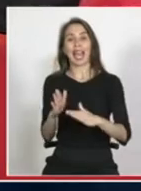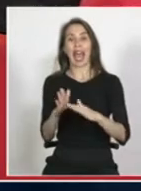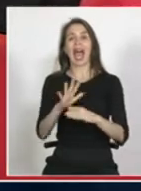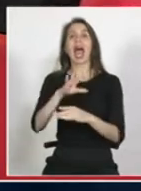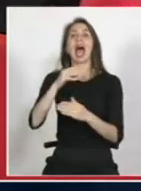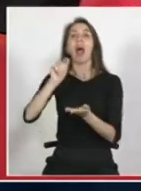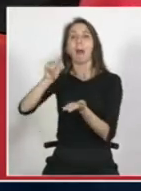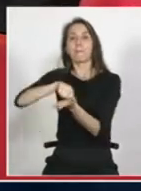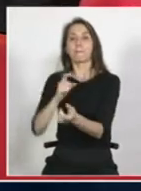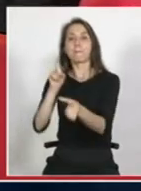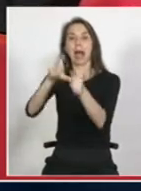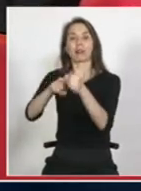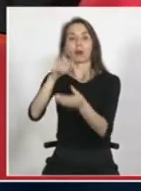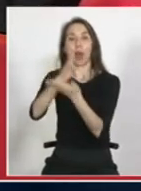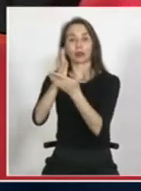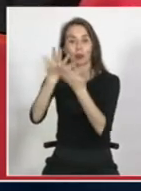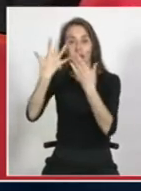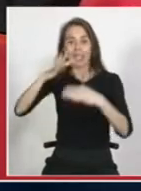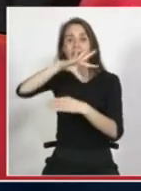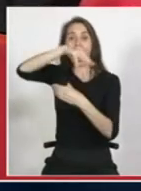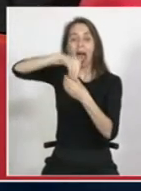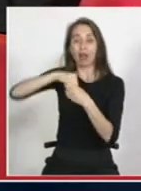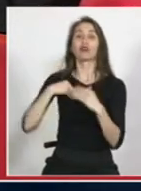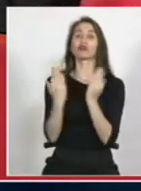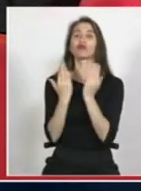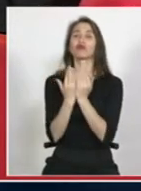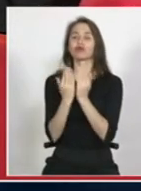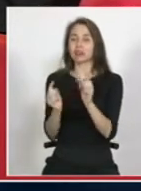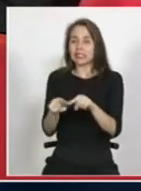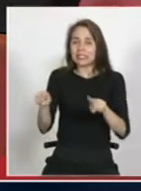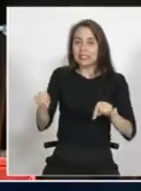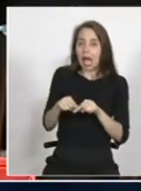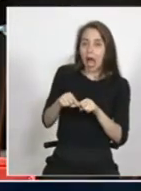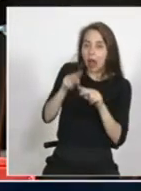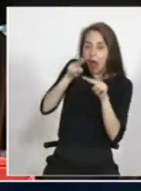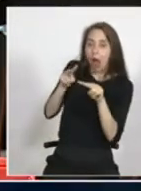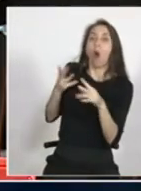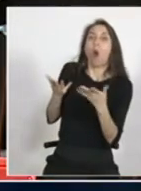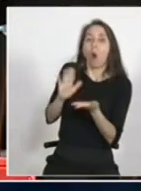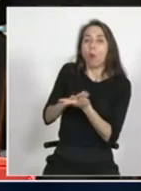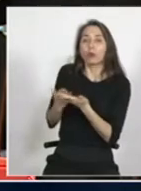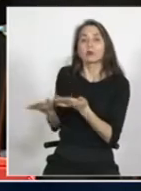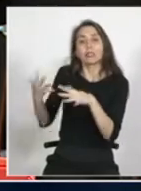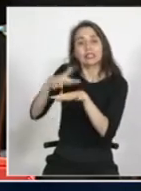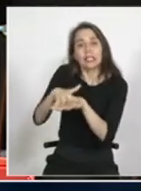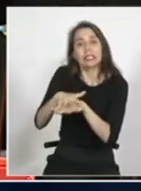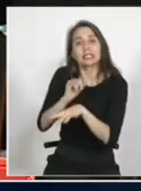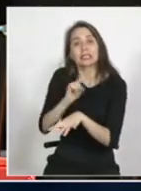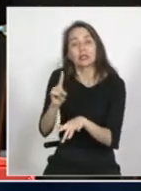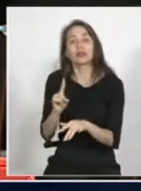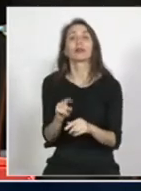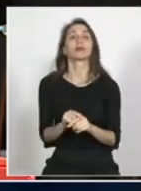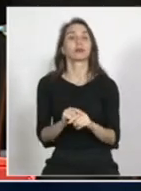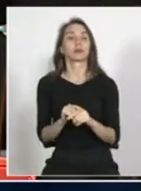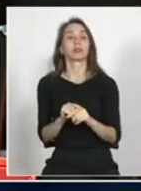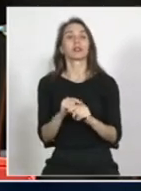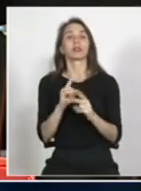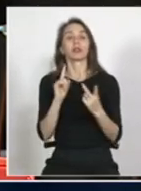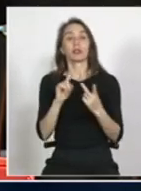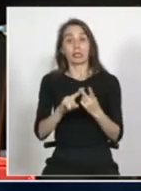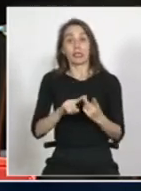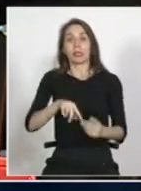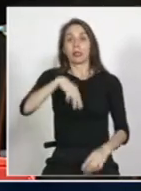de ellos dentro, insisto, de algún aula. Y luego, lo que ha ocurrido con que el Estado no se ha hecho cargo es que las